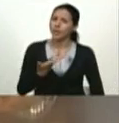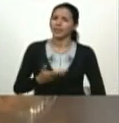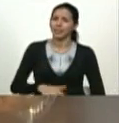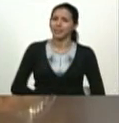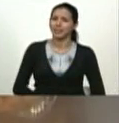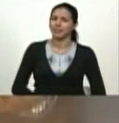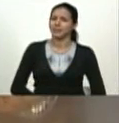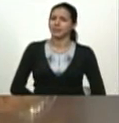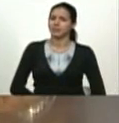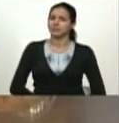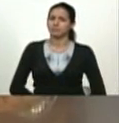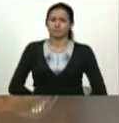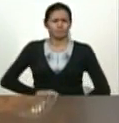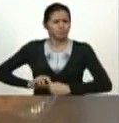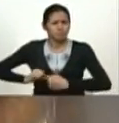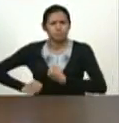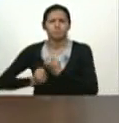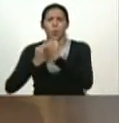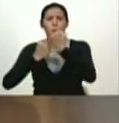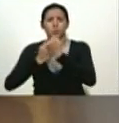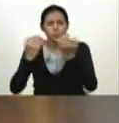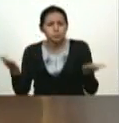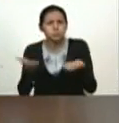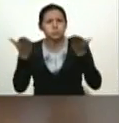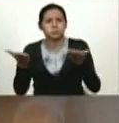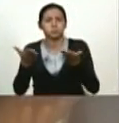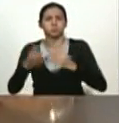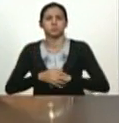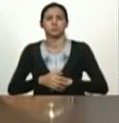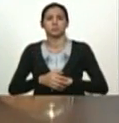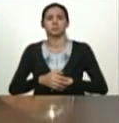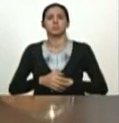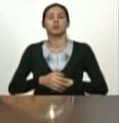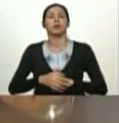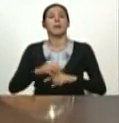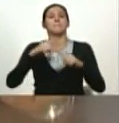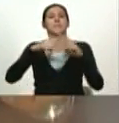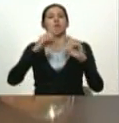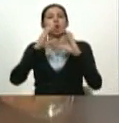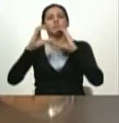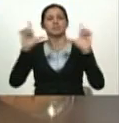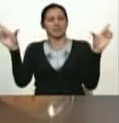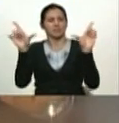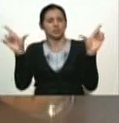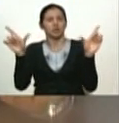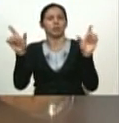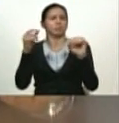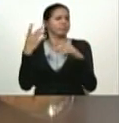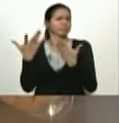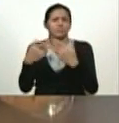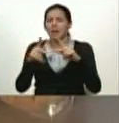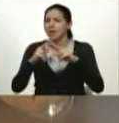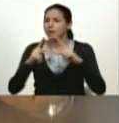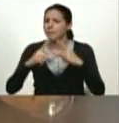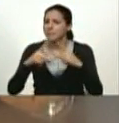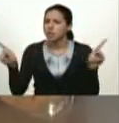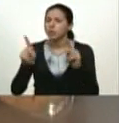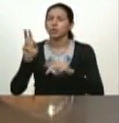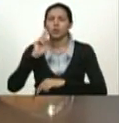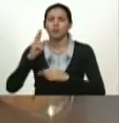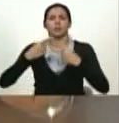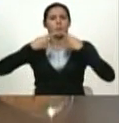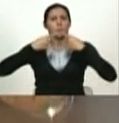con impulso con apoyo con orientación esos medios de comunicación están a la orden están a la orden ¿para qué? para